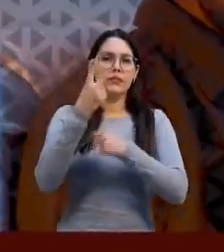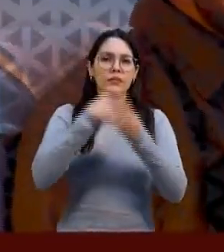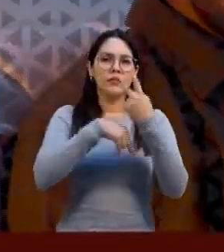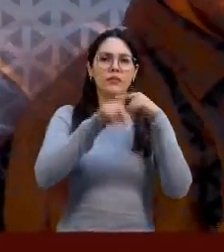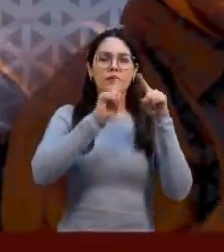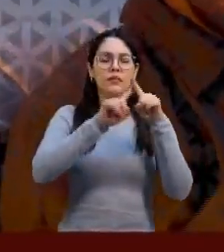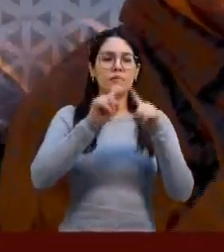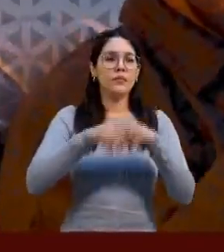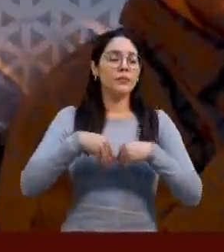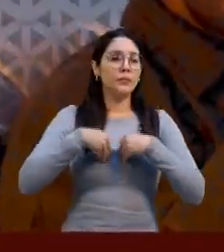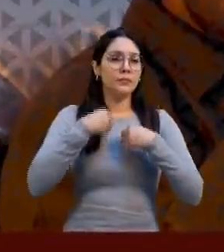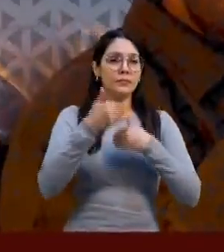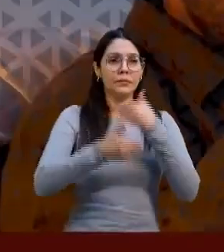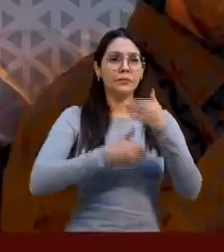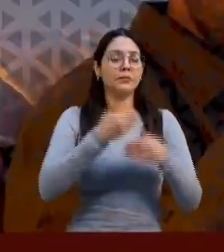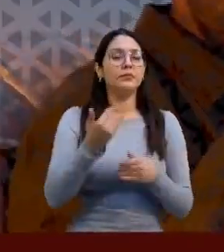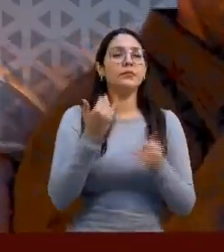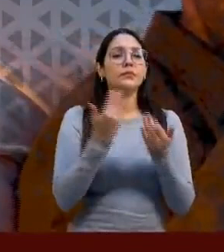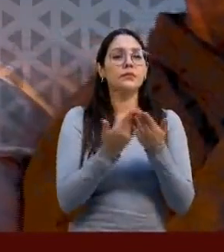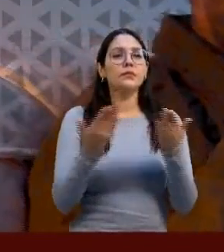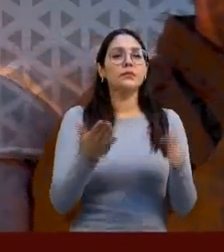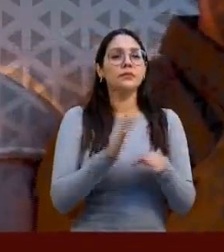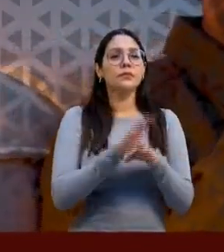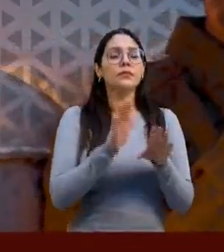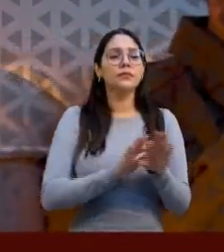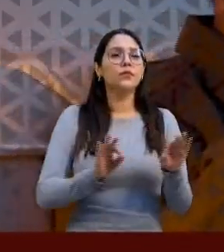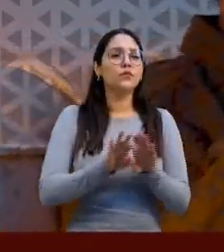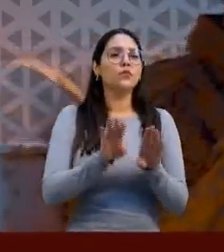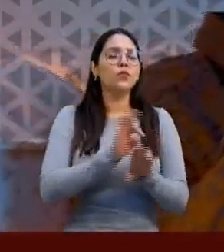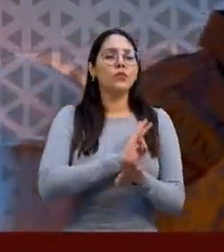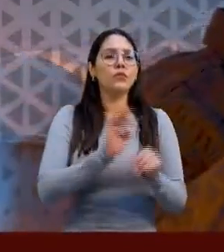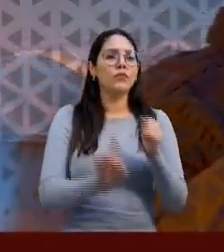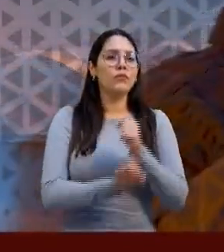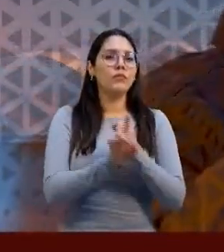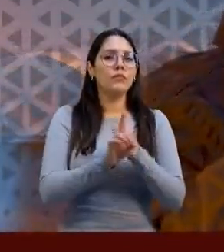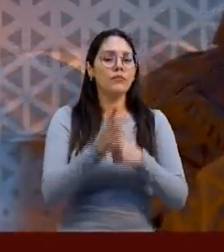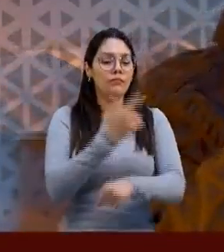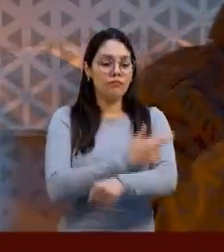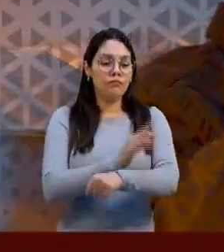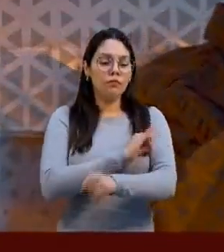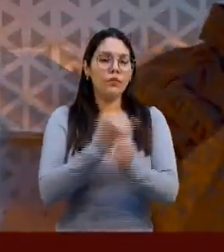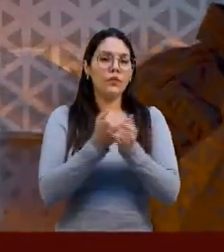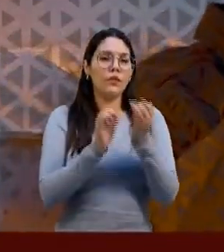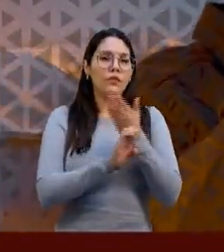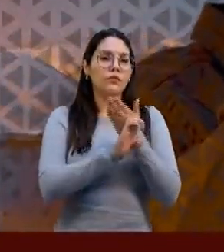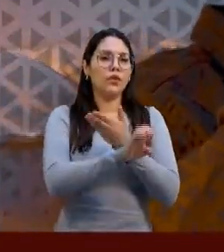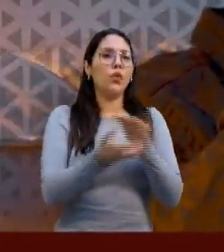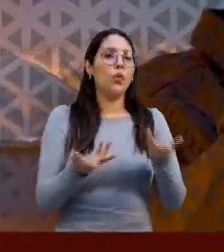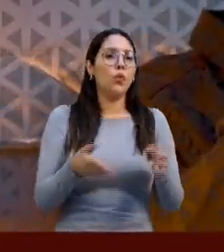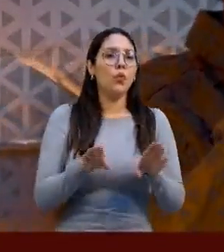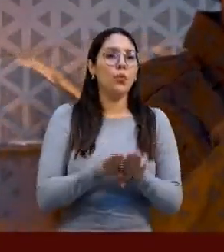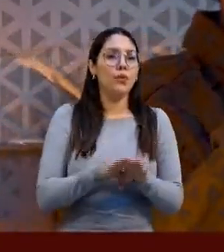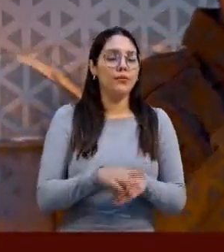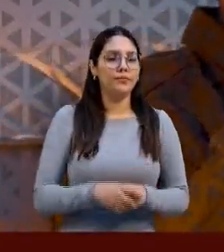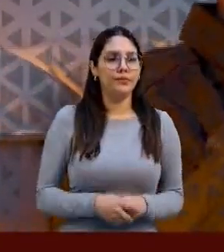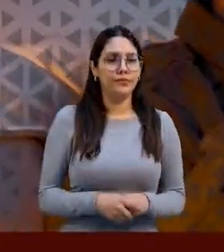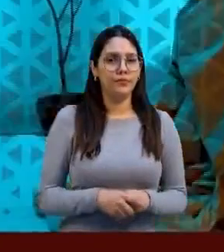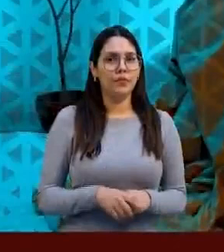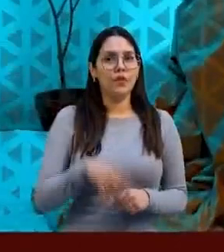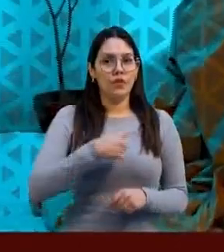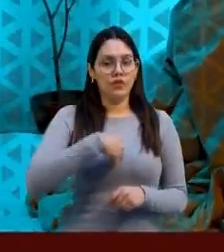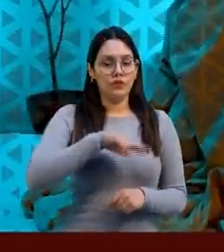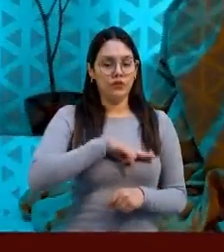pero lo más importante, cómo los podemos resolver y cómo los podemos prevenir. Estaremos informando